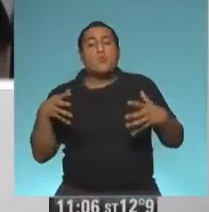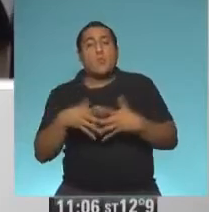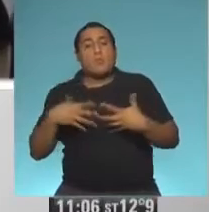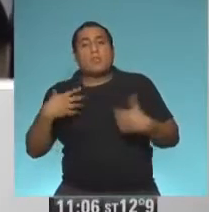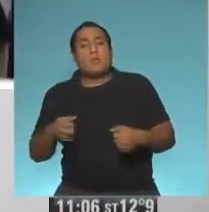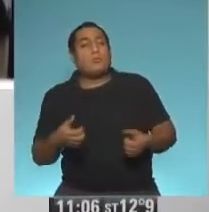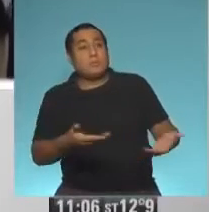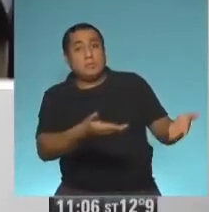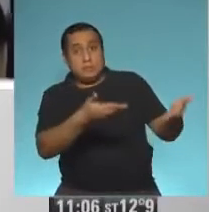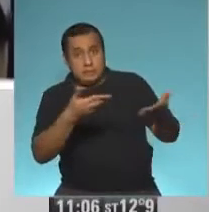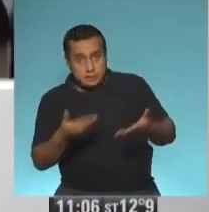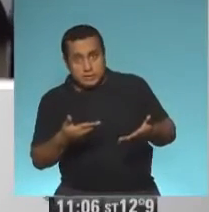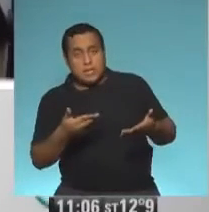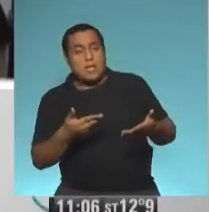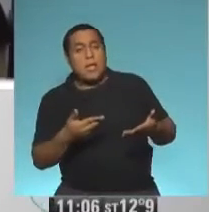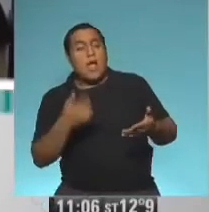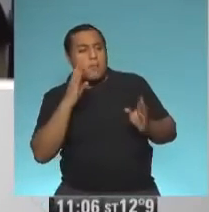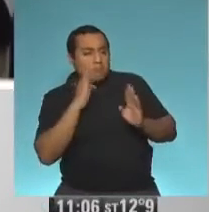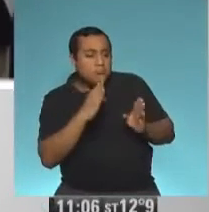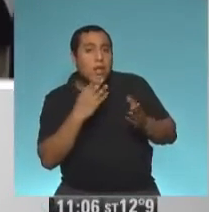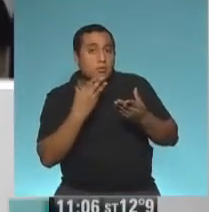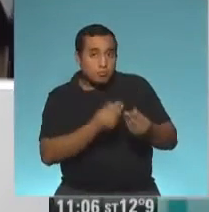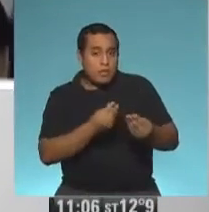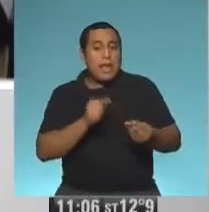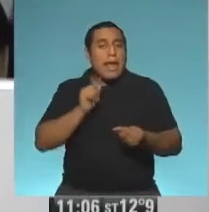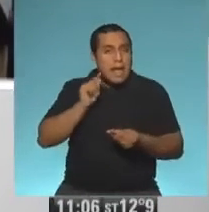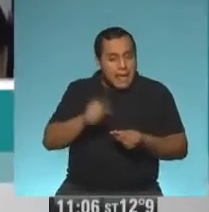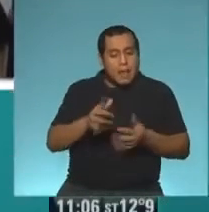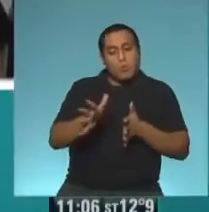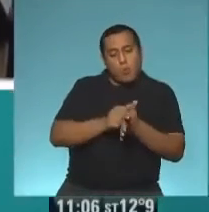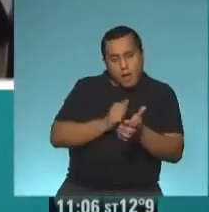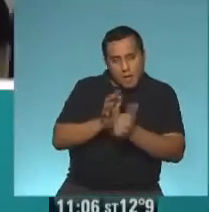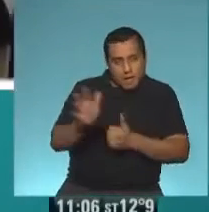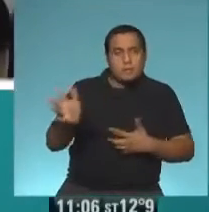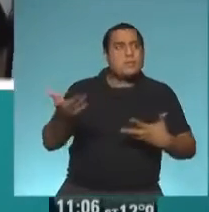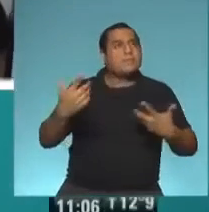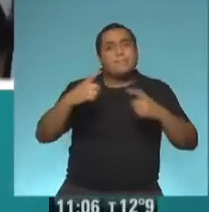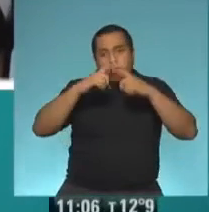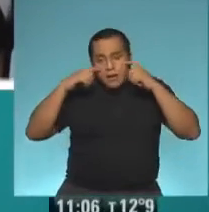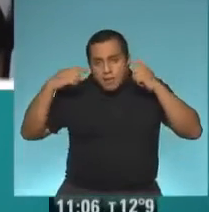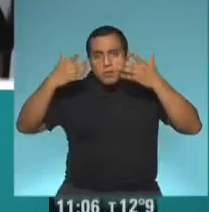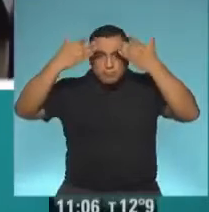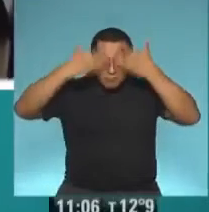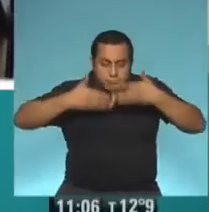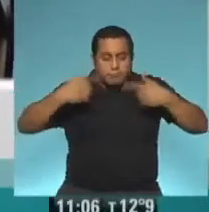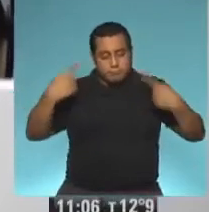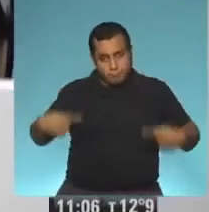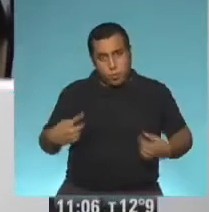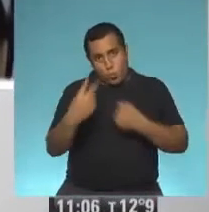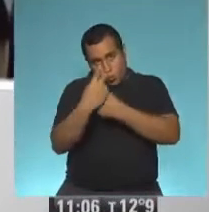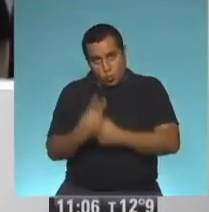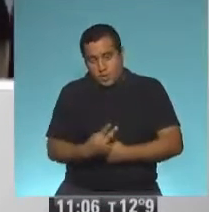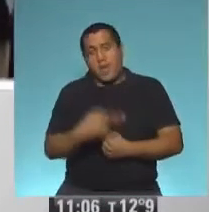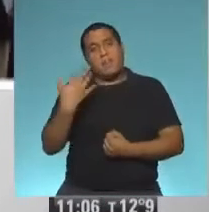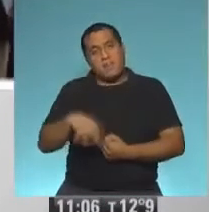los reciba, que les haga la primera atención, tenga sus elementos de protección personal, y al mismo tiempo